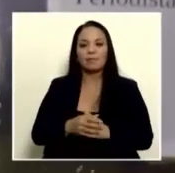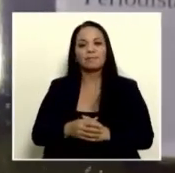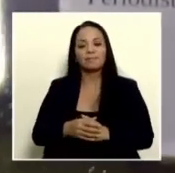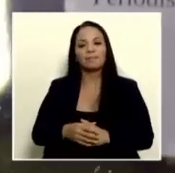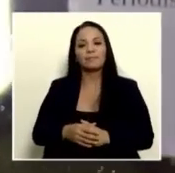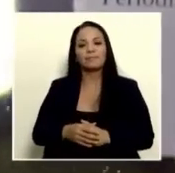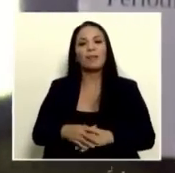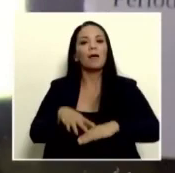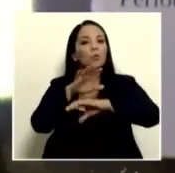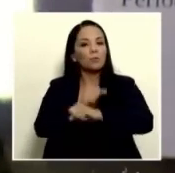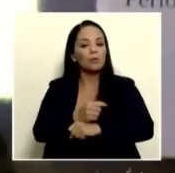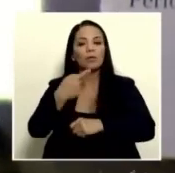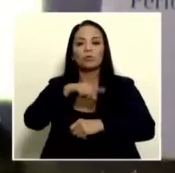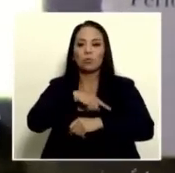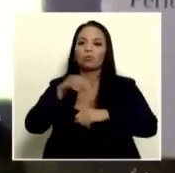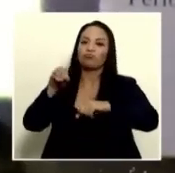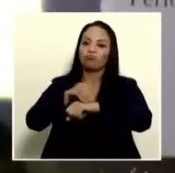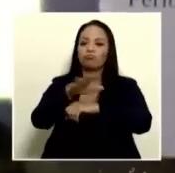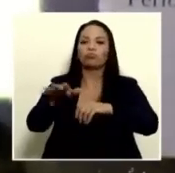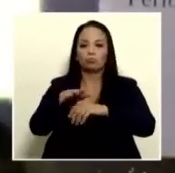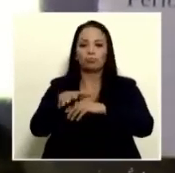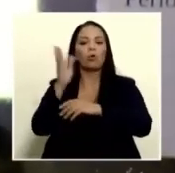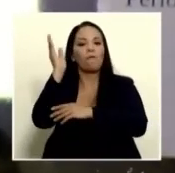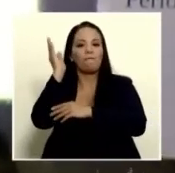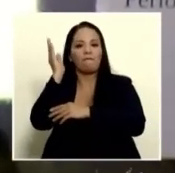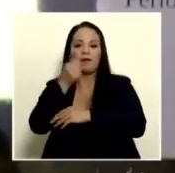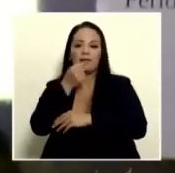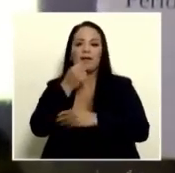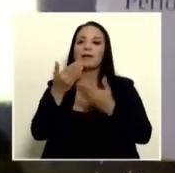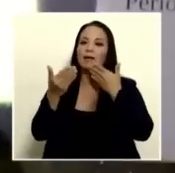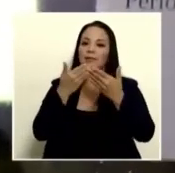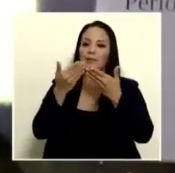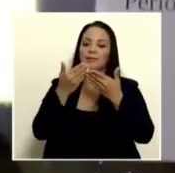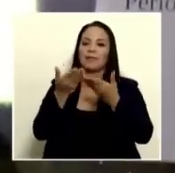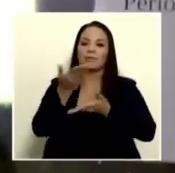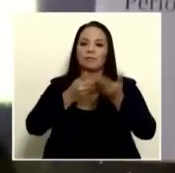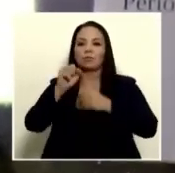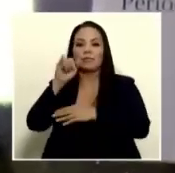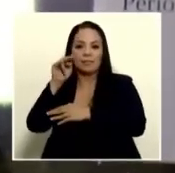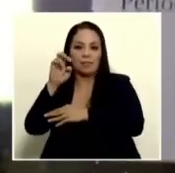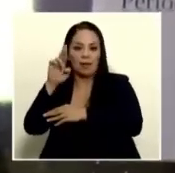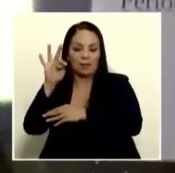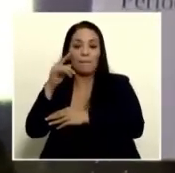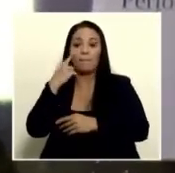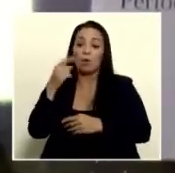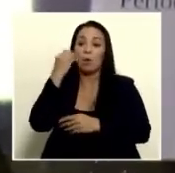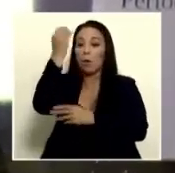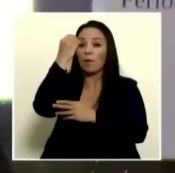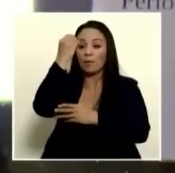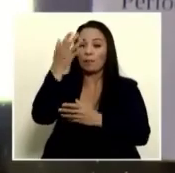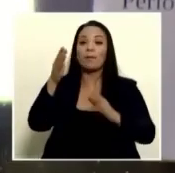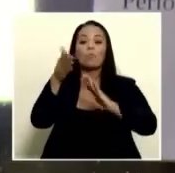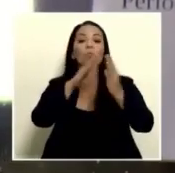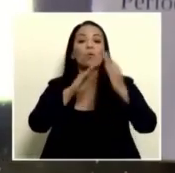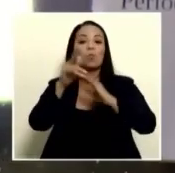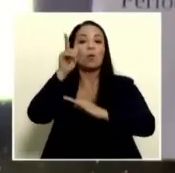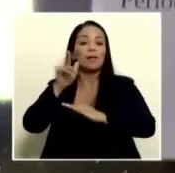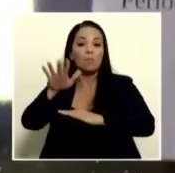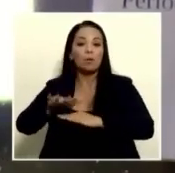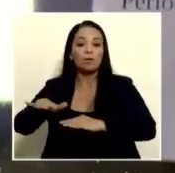habitualmente transmitimos la conferencia gracias al servicio que nos brinda el sinar pero obviamente el pueblo limonense